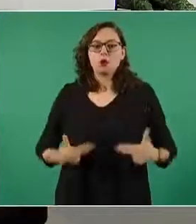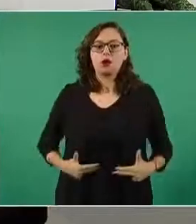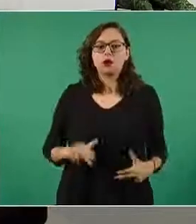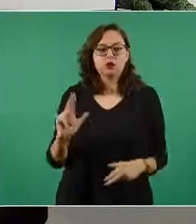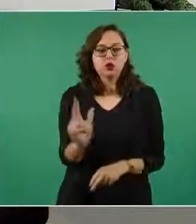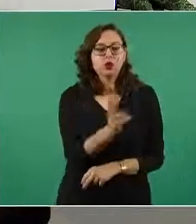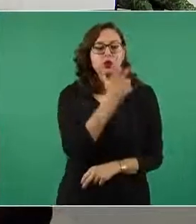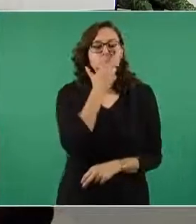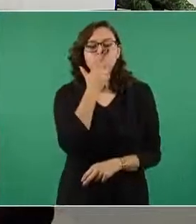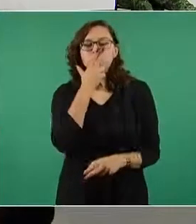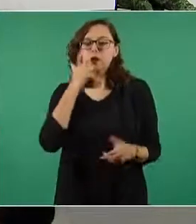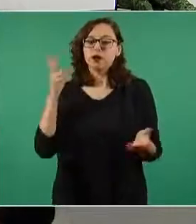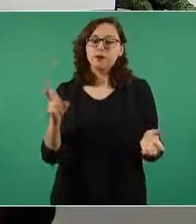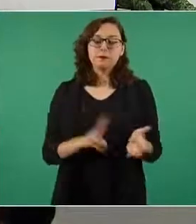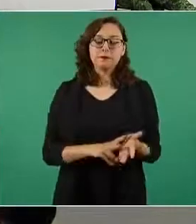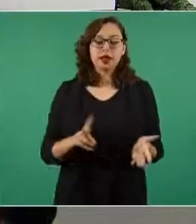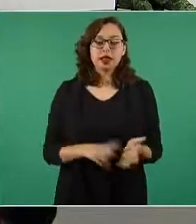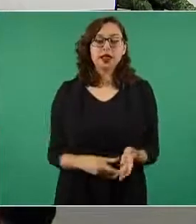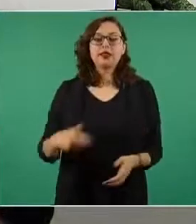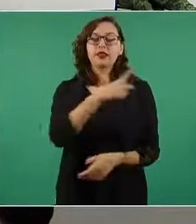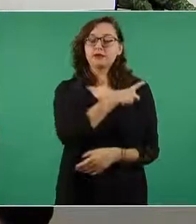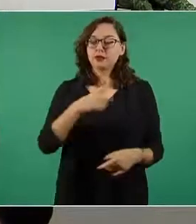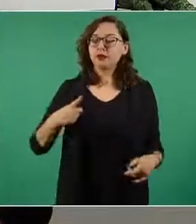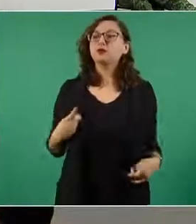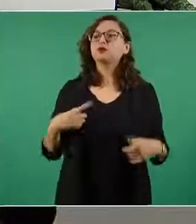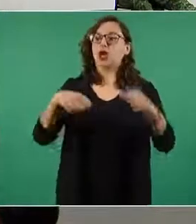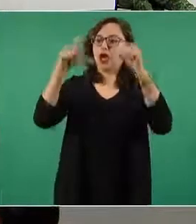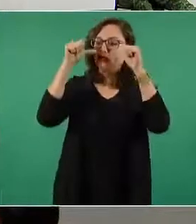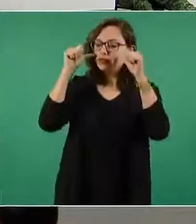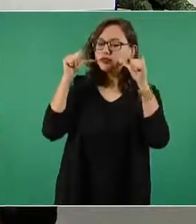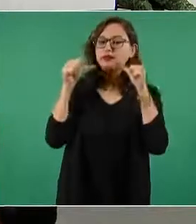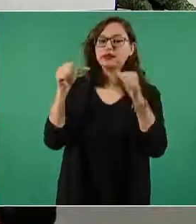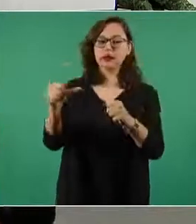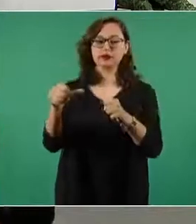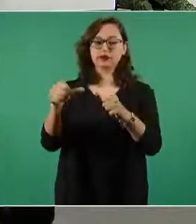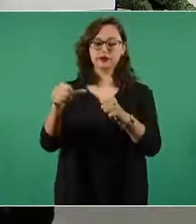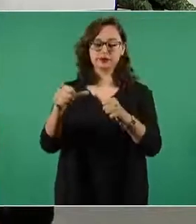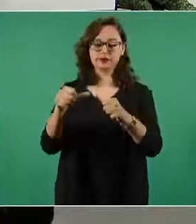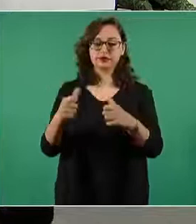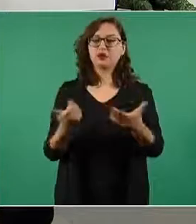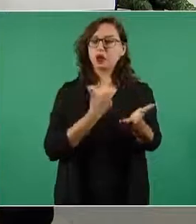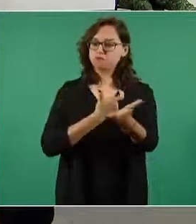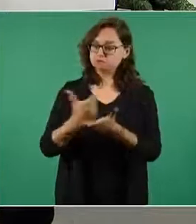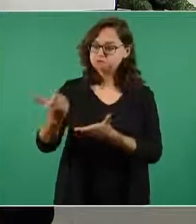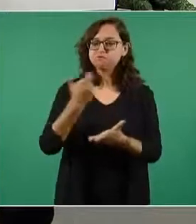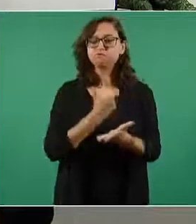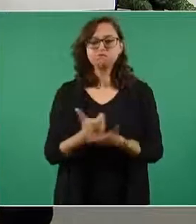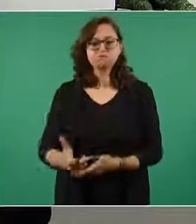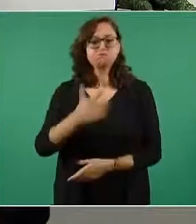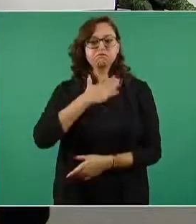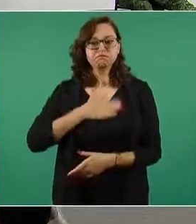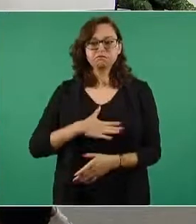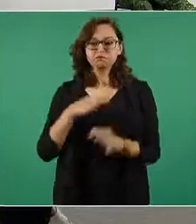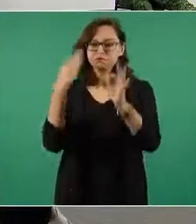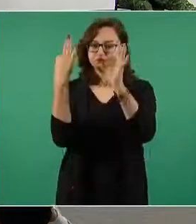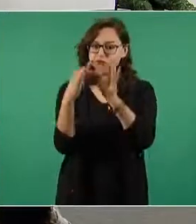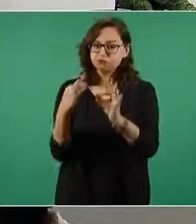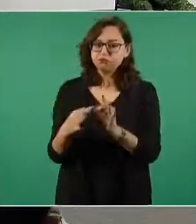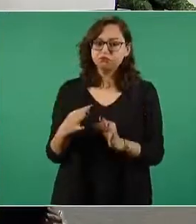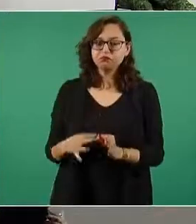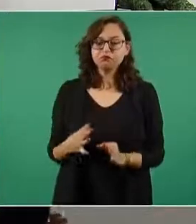la mayor de las atenciones somos los primeros en velar por el pago justo y a tiempo de los salarios de los trabajadores